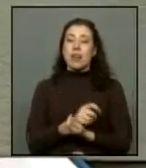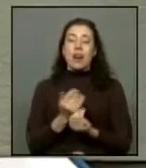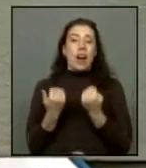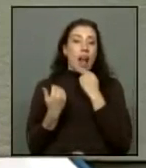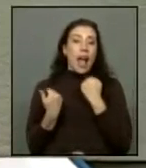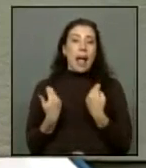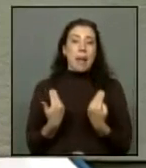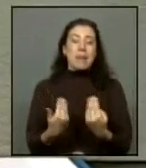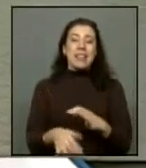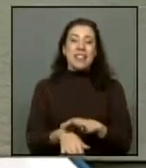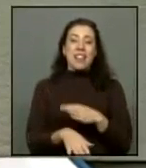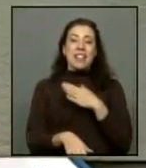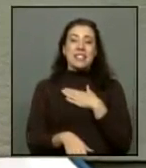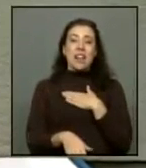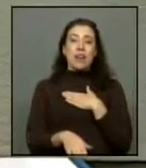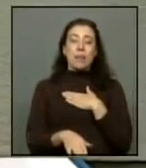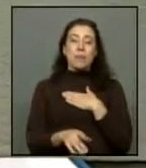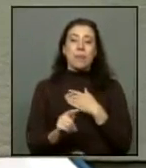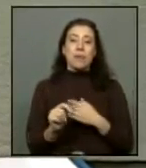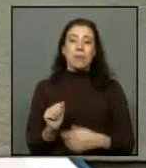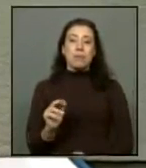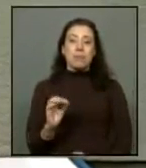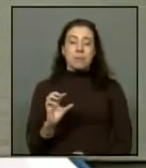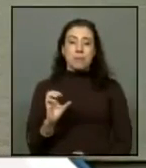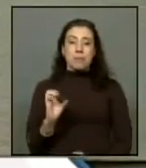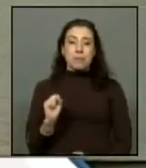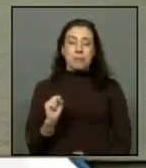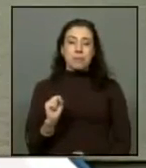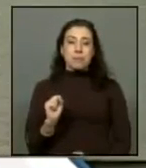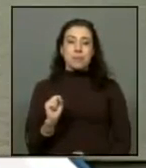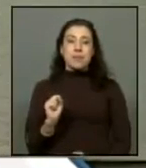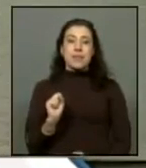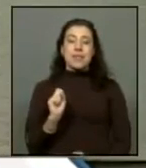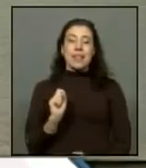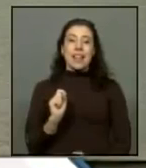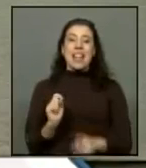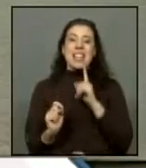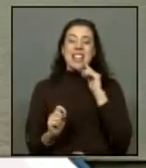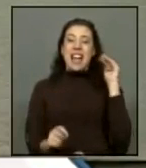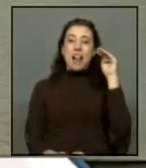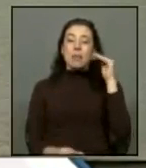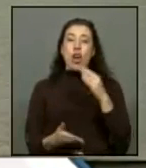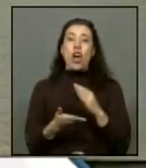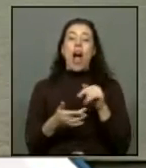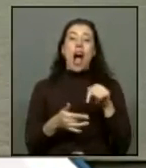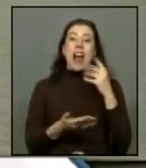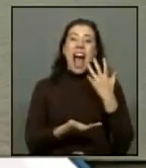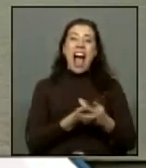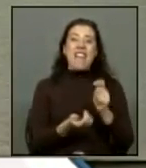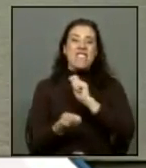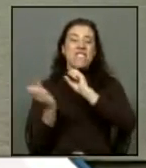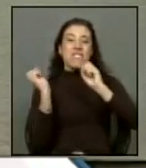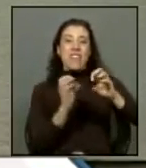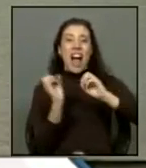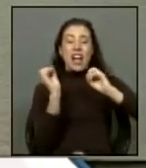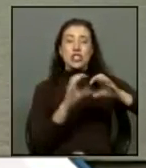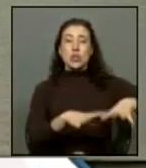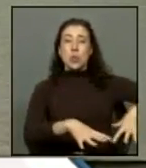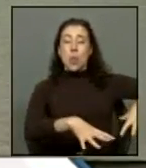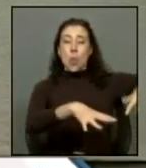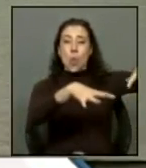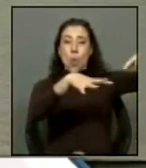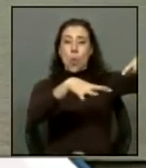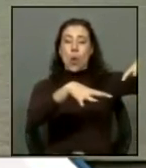emergencia sanitaria en la región de Tarapacá. Presidenta, Iquique y Alto Hospicio comparten hoy un vertedero que no es más que un basural